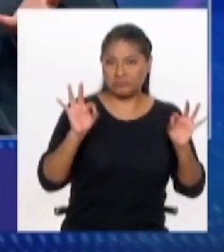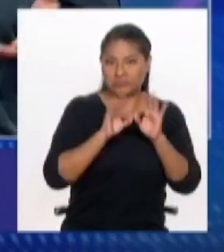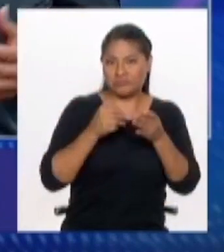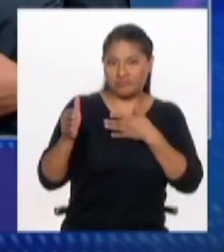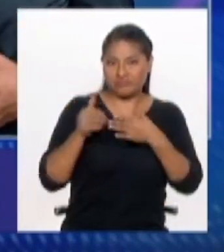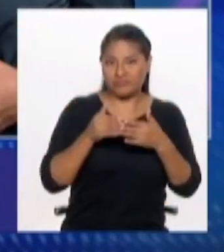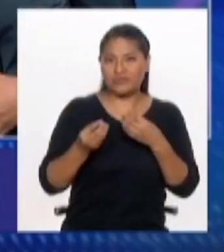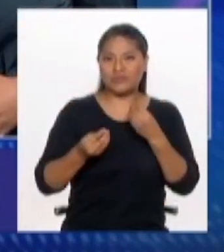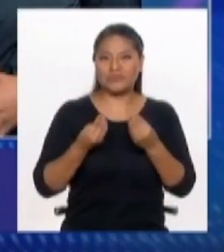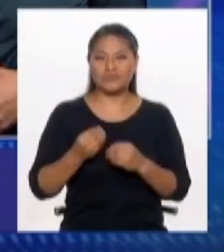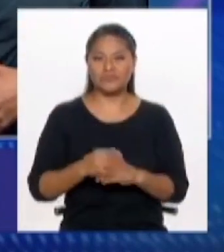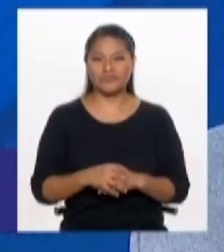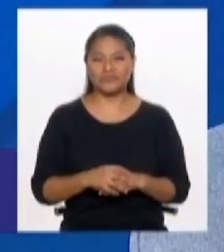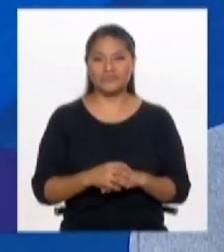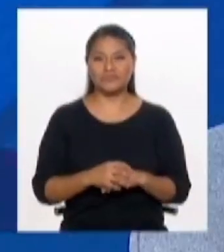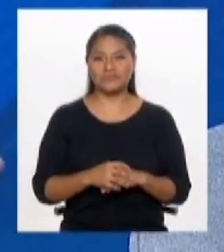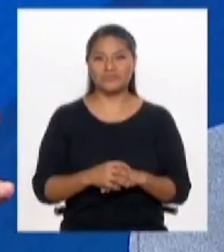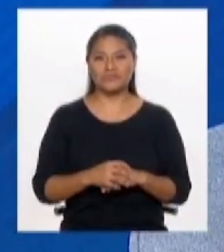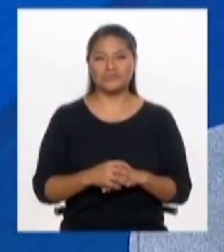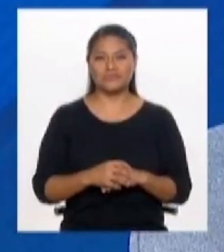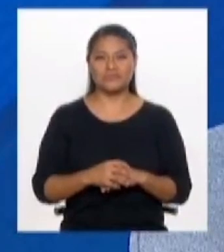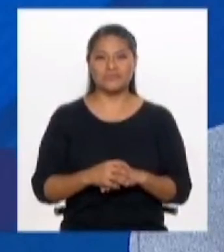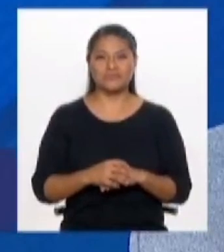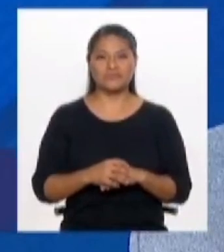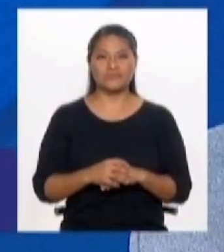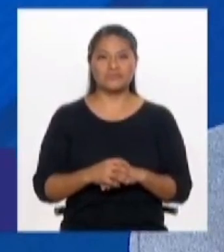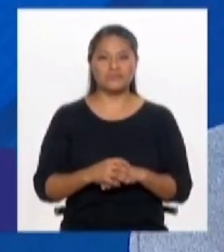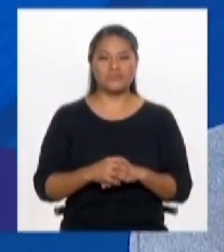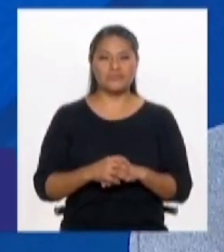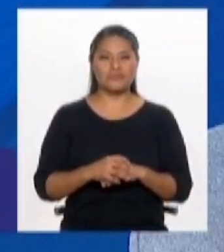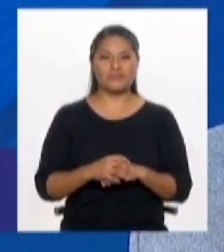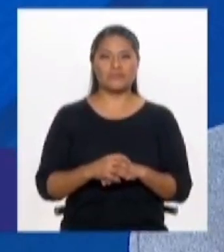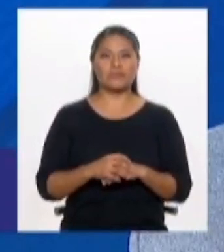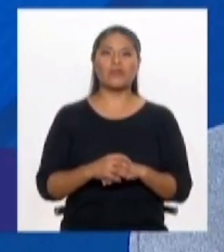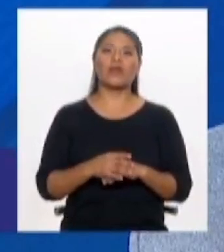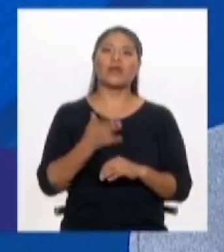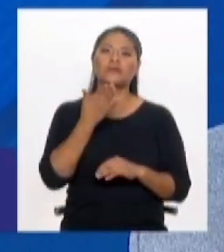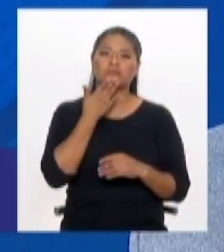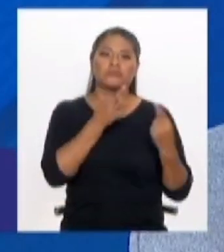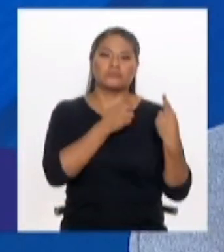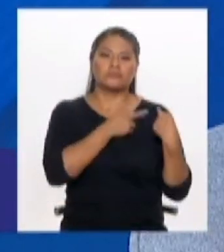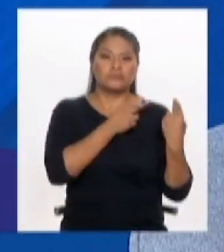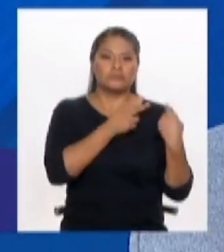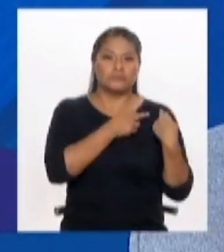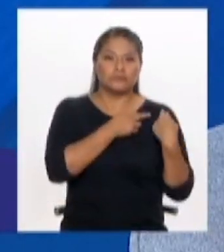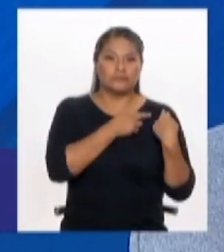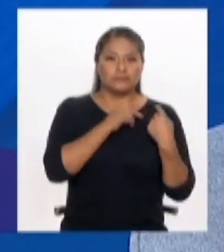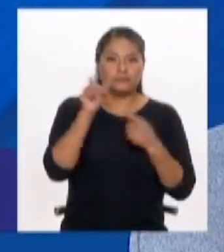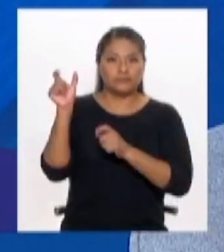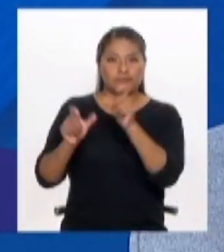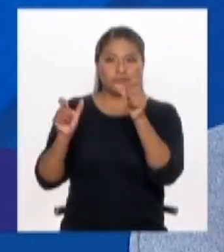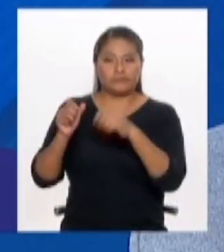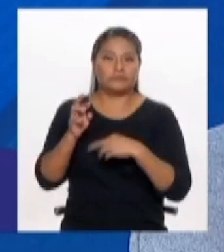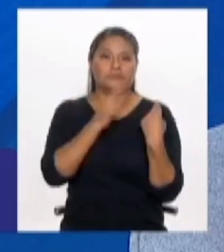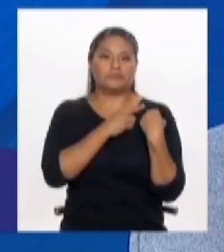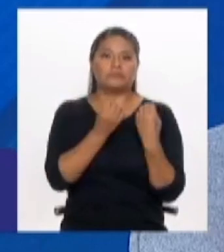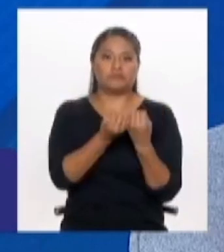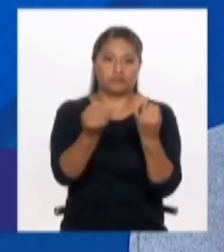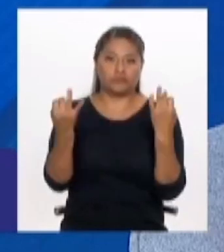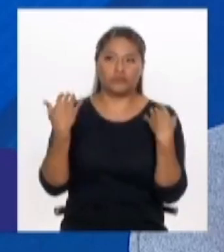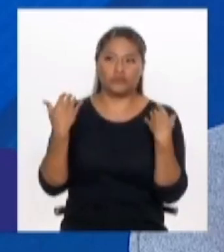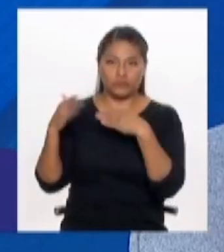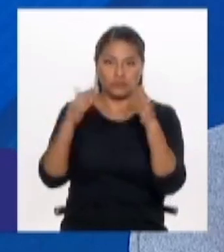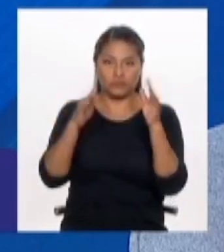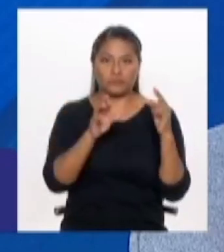interpretamos esto? Bueno, hay, como decía Marta, hay varios responsables. Yo creo que, de hecho, los propios